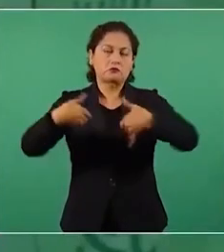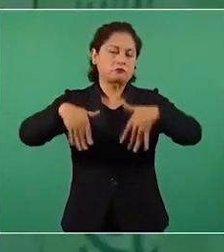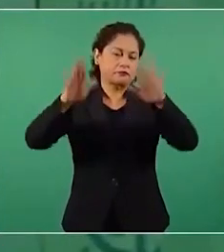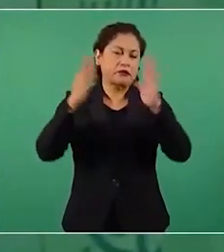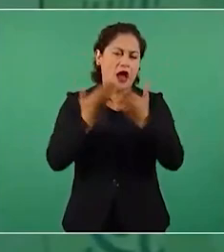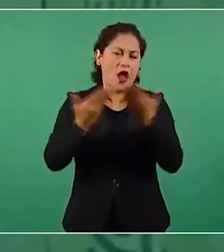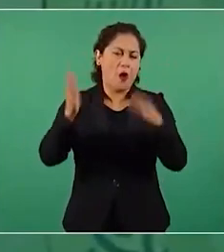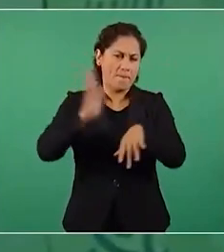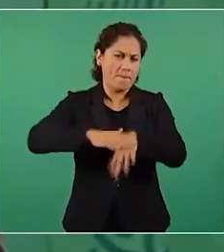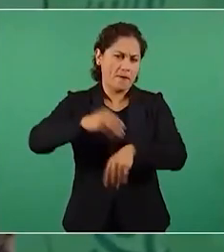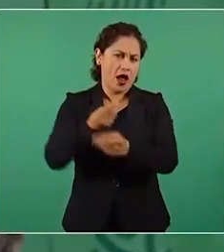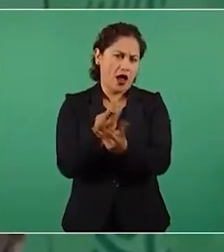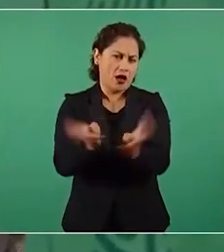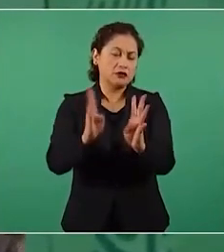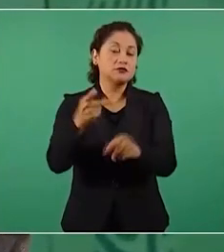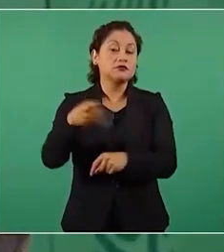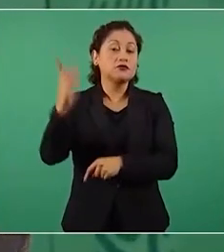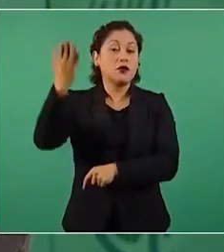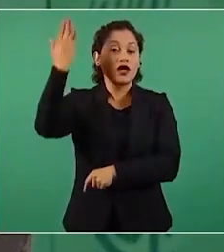tradicional